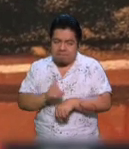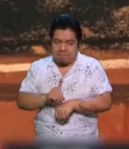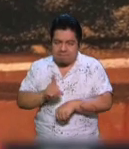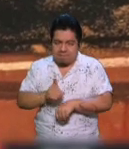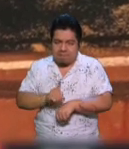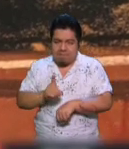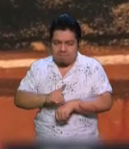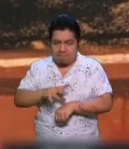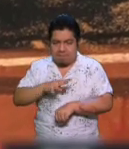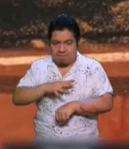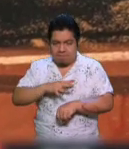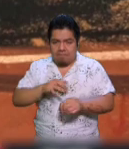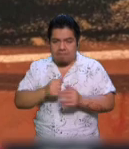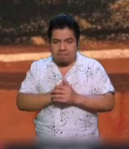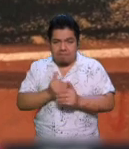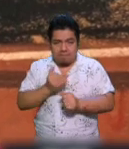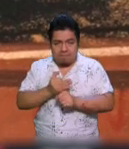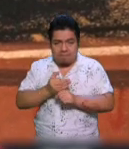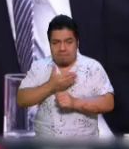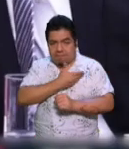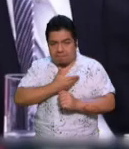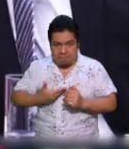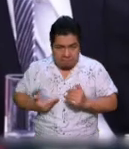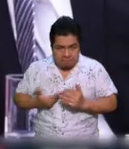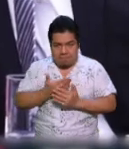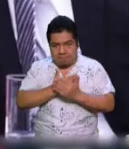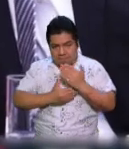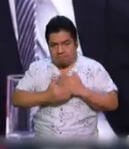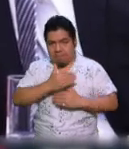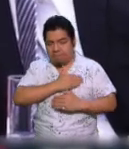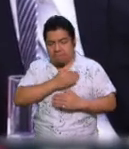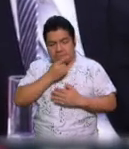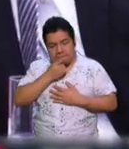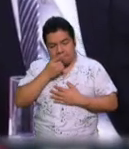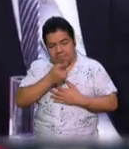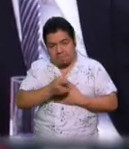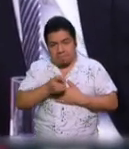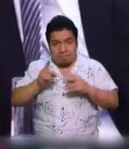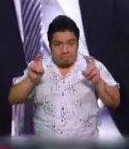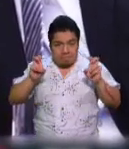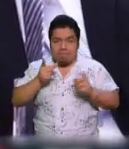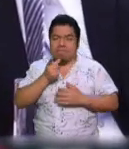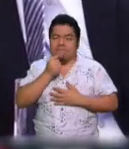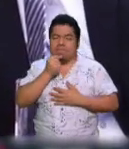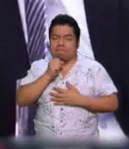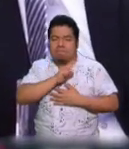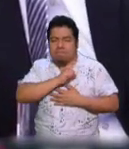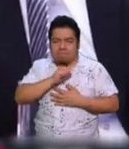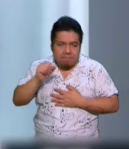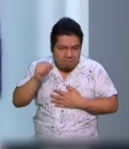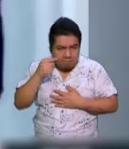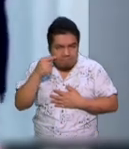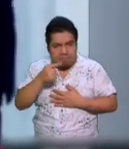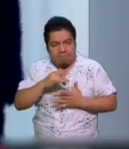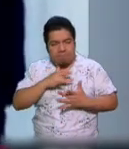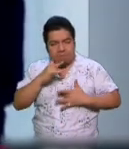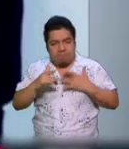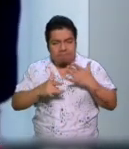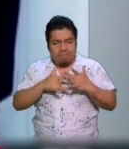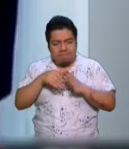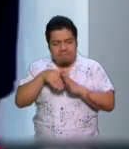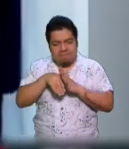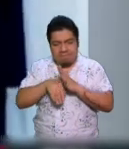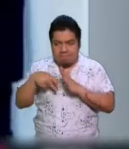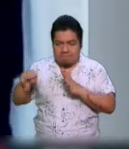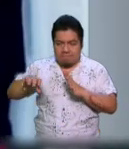cada día. En este sentido, la mandataria federal afirmó que con la condena del superpolicía de Felipe Calderón se demuestra la decadencia y degradación que